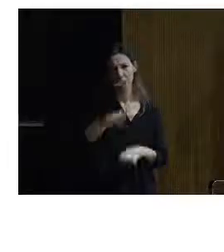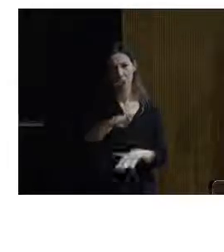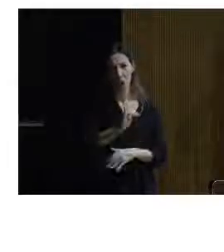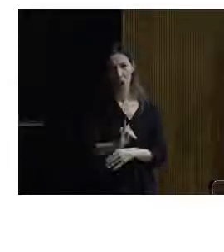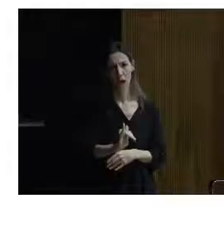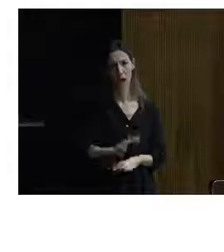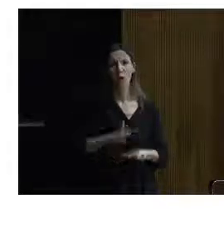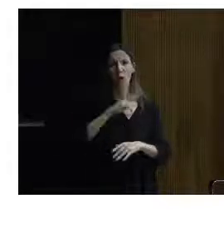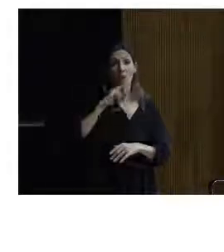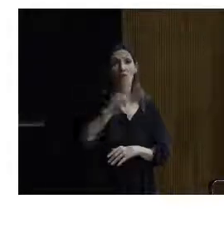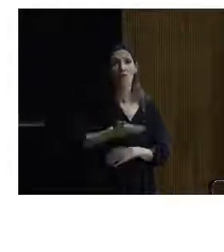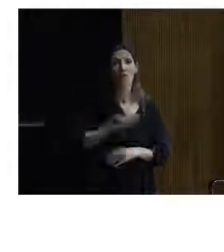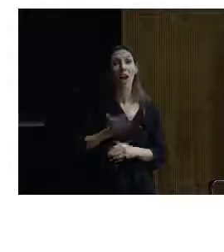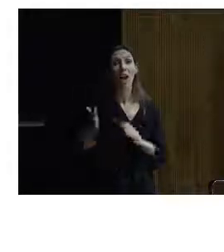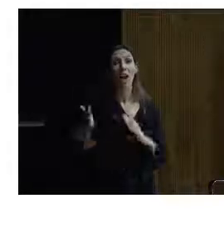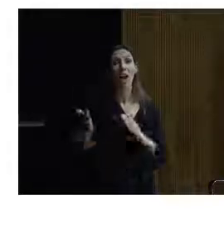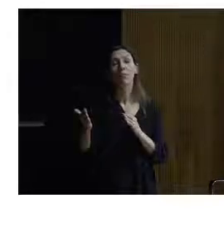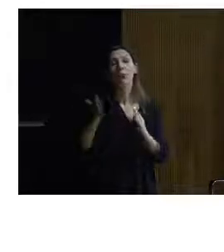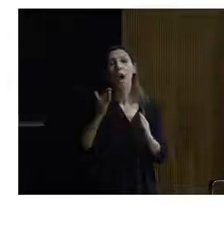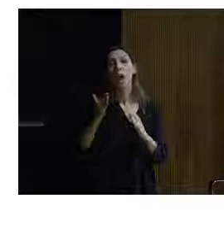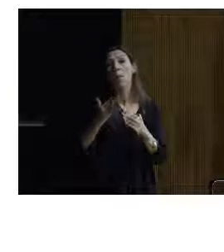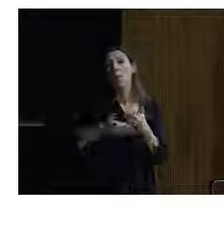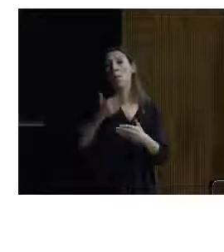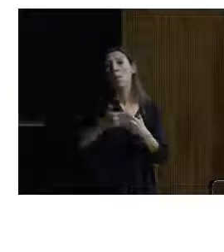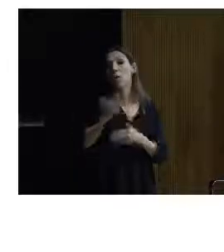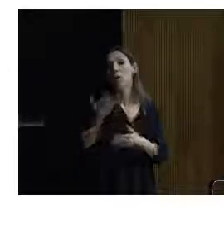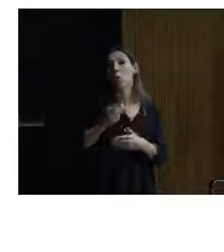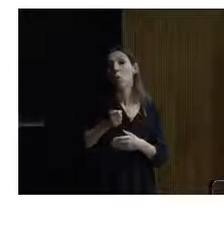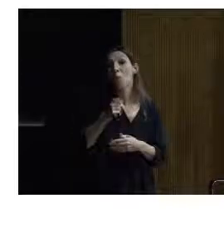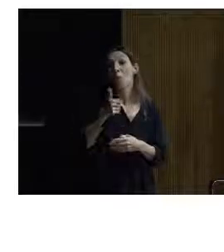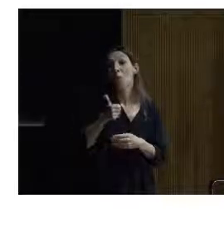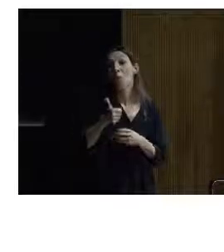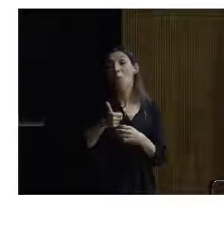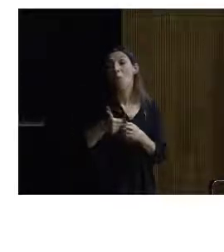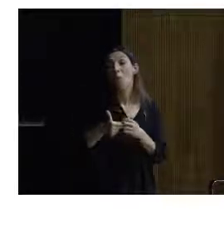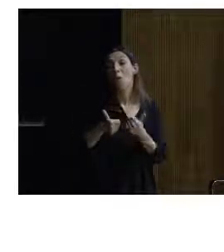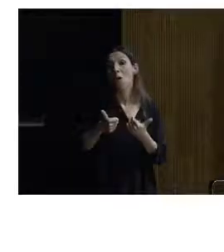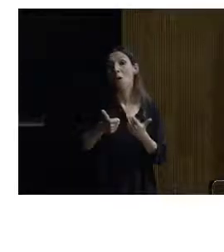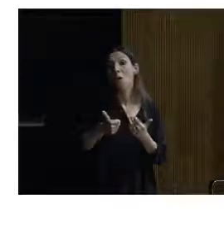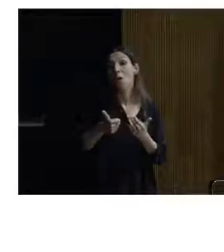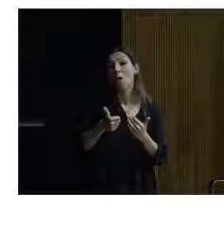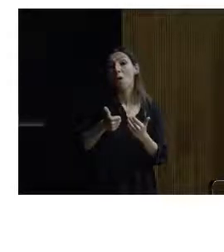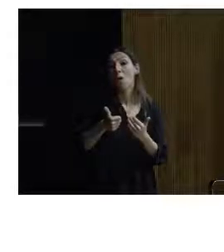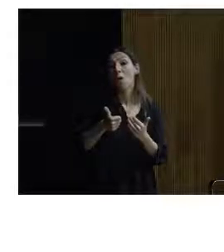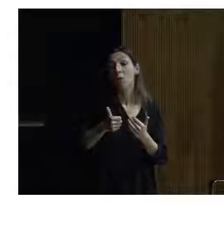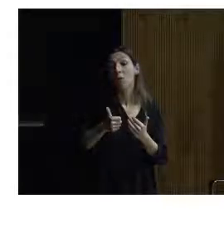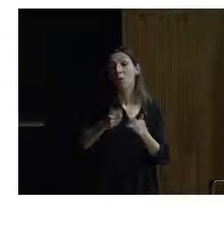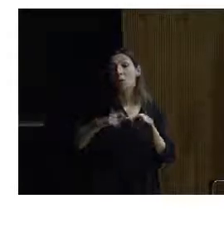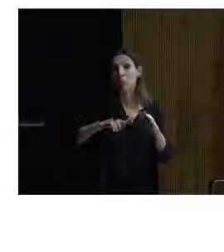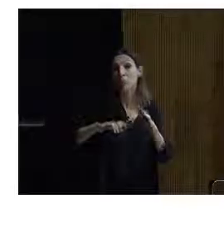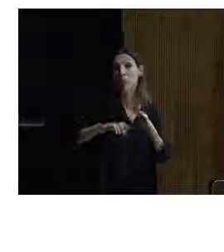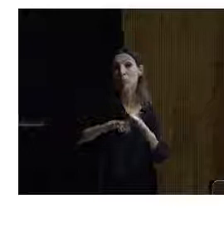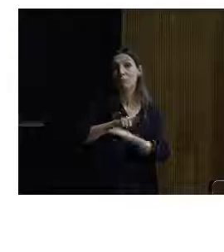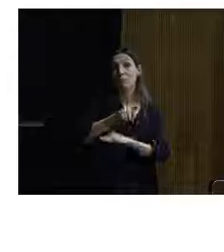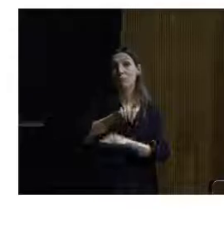los valores de contemporaneidad han ido aumentando en número peligrosamente a lo largo del tiempo